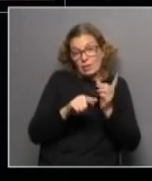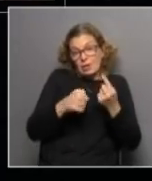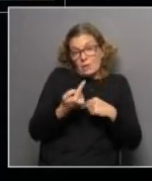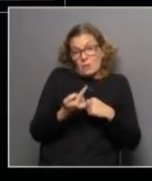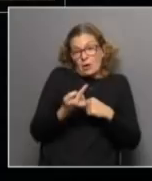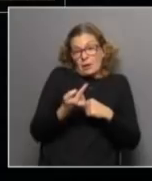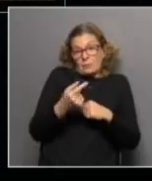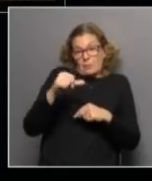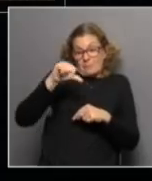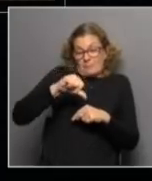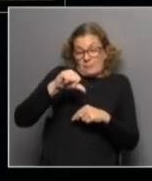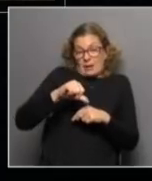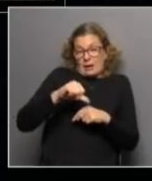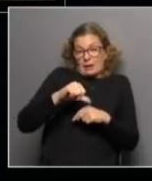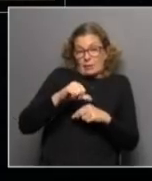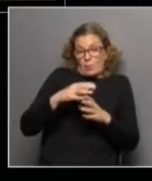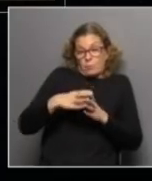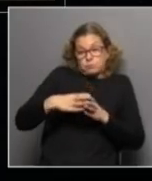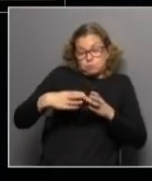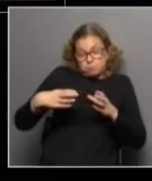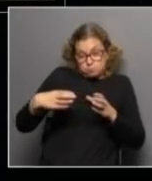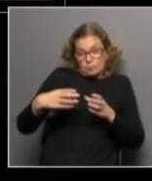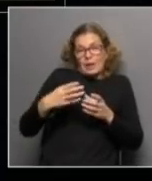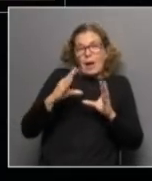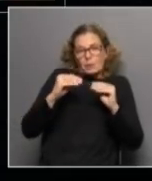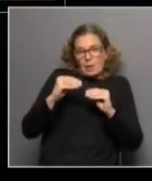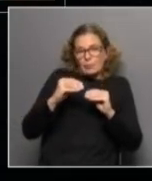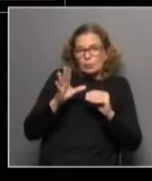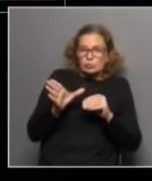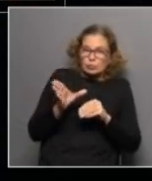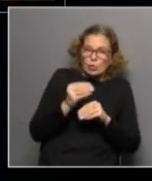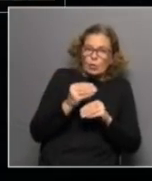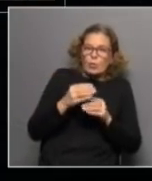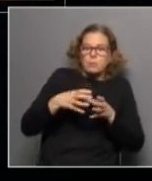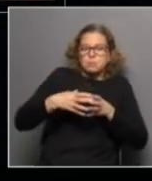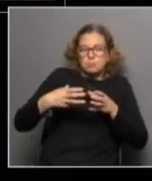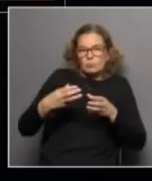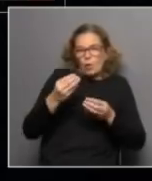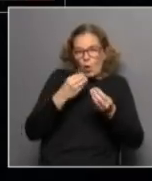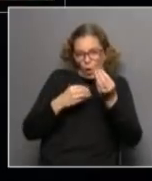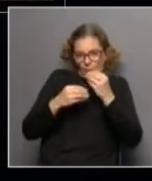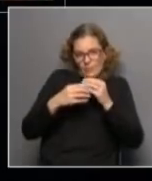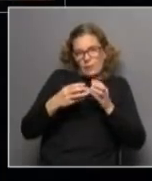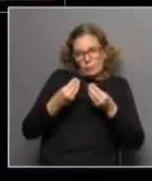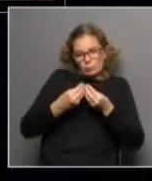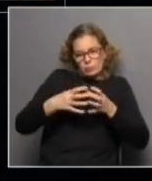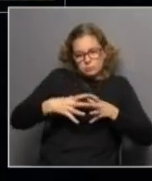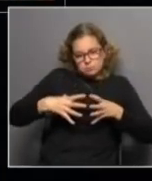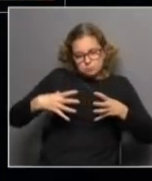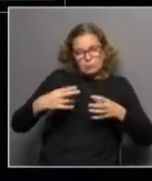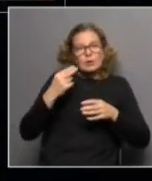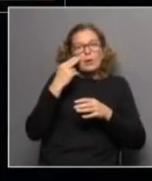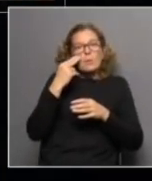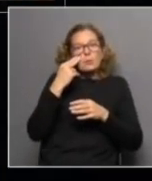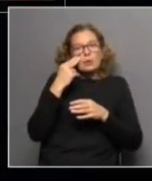por malnutrición si hablamos de exceso obviamente tenemos todo el sobrepeso o la obesidad que también es un